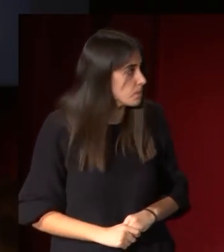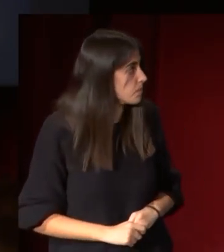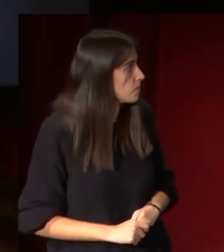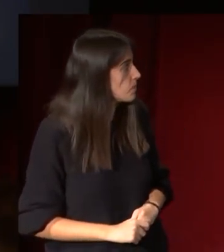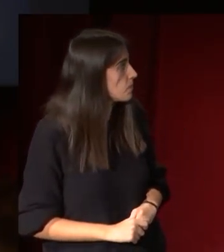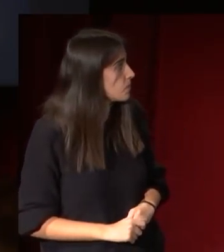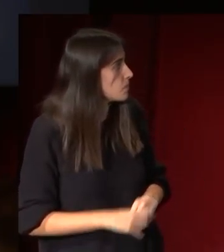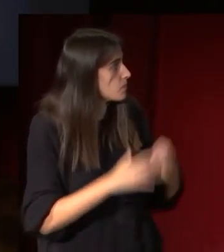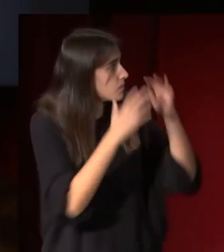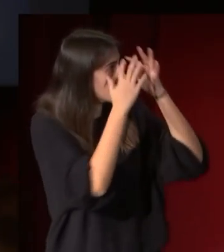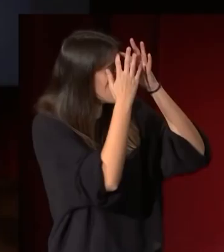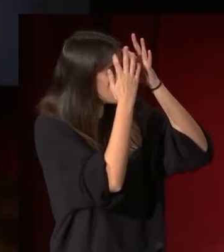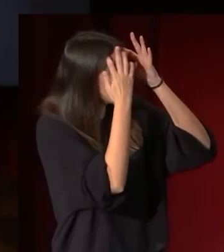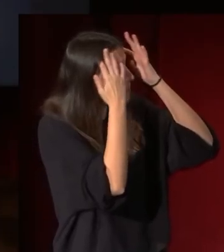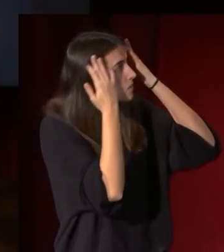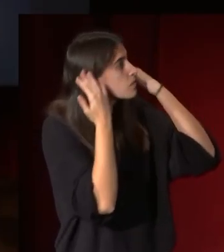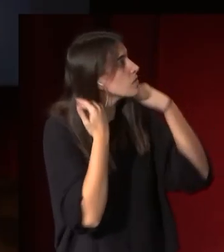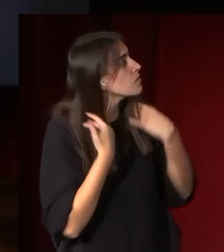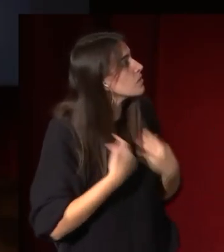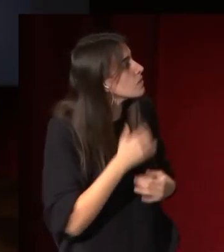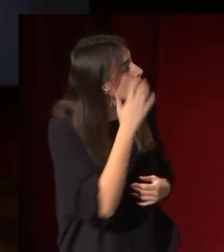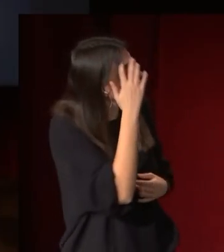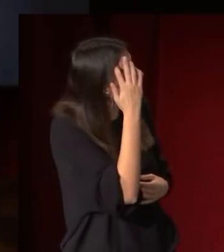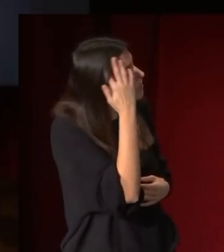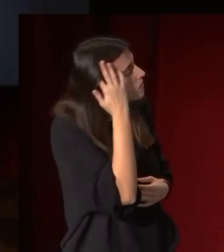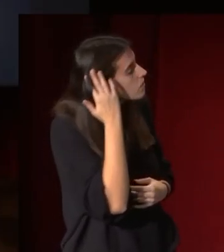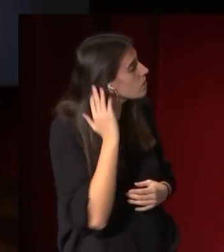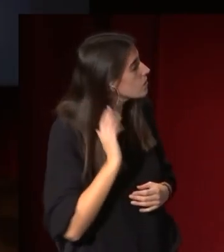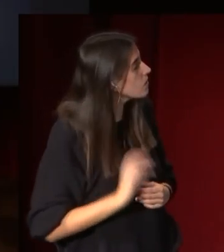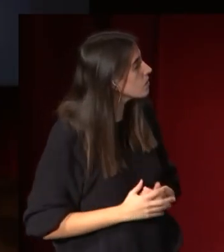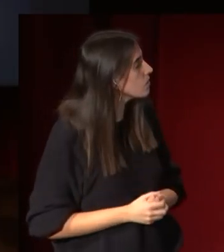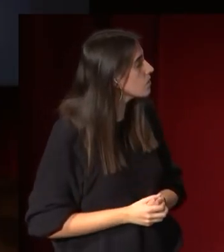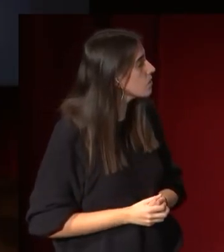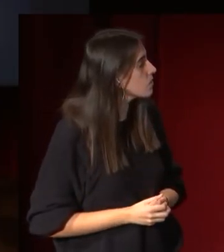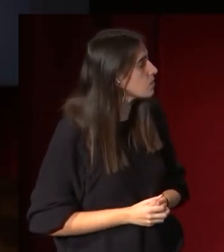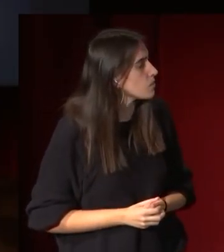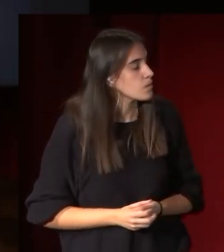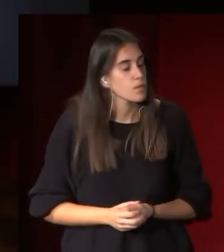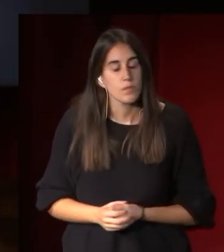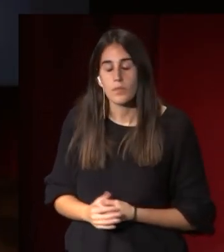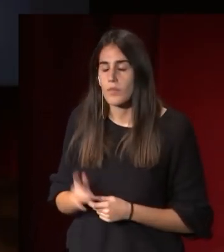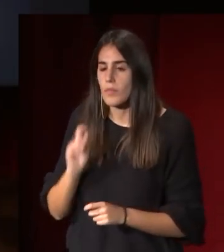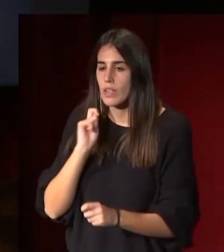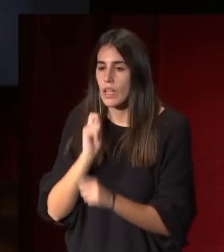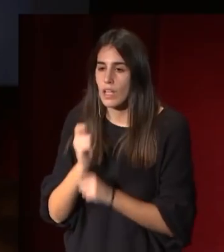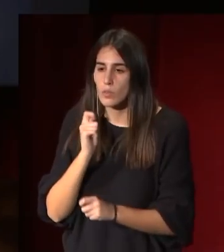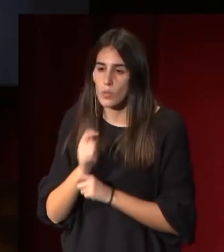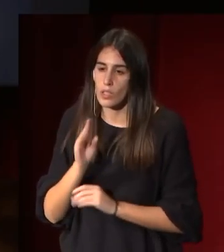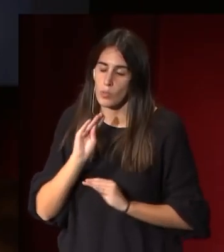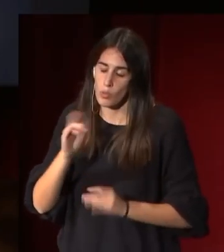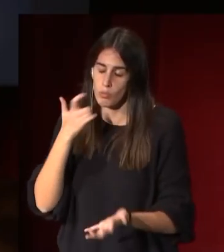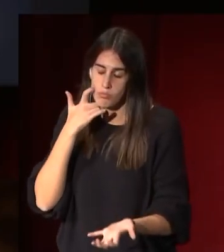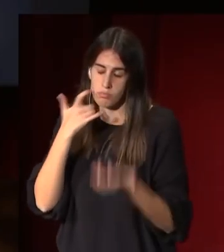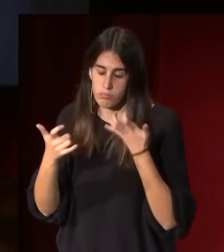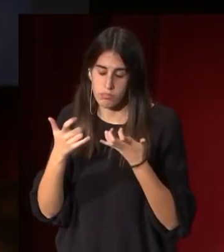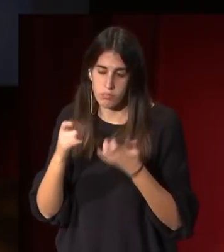Las figuras que realmente marcaron el camino de Álvarez Cubero fueron varias, pero, desde luego, una fundamental fue